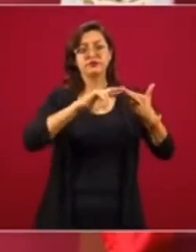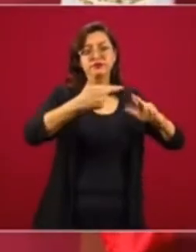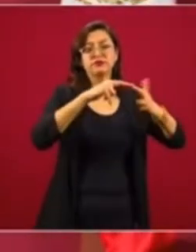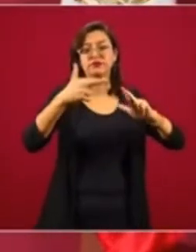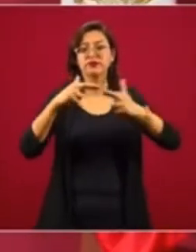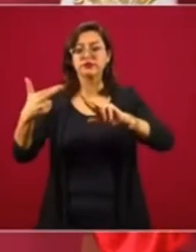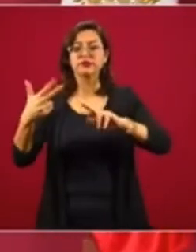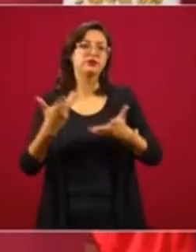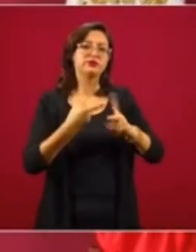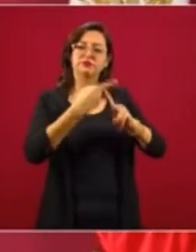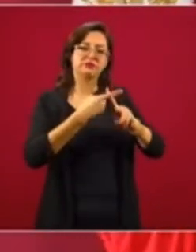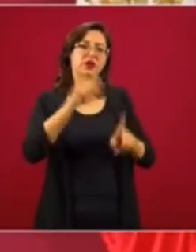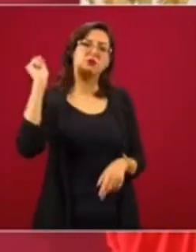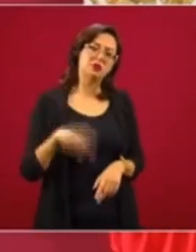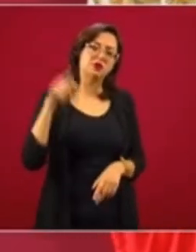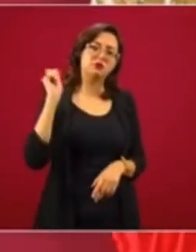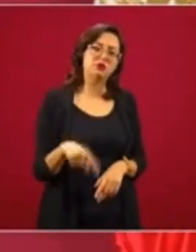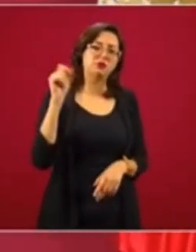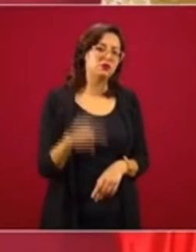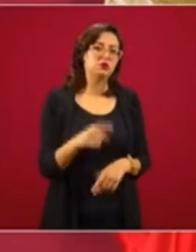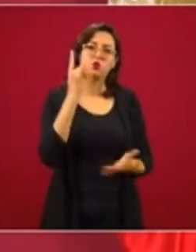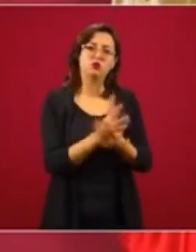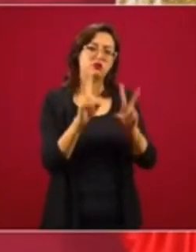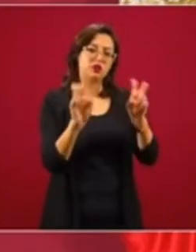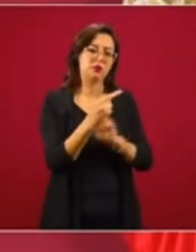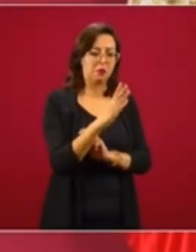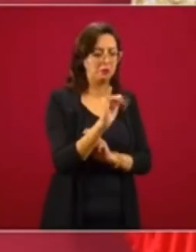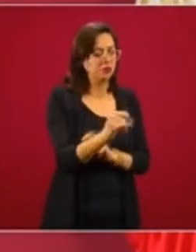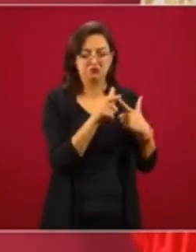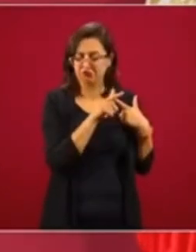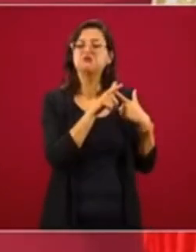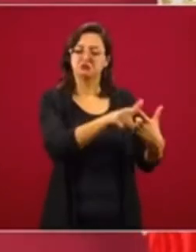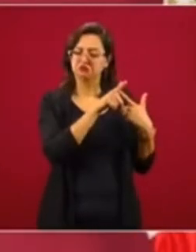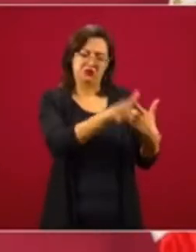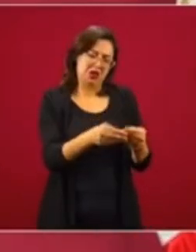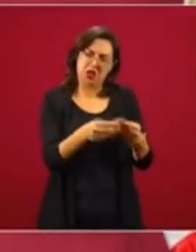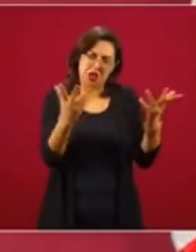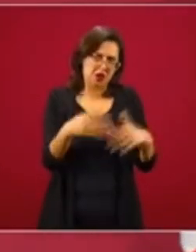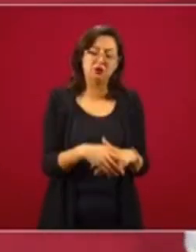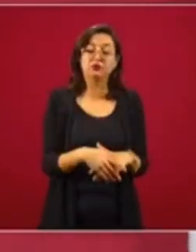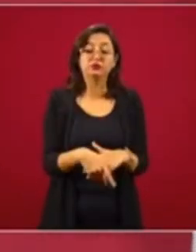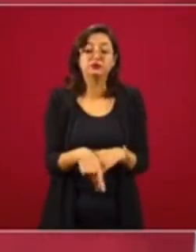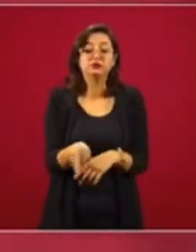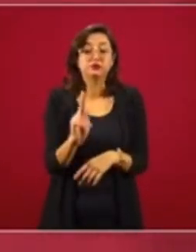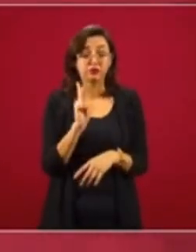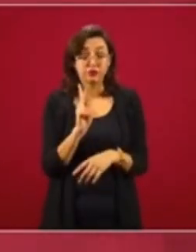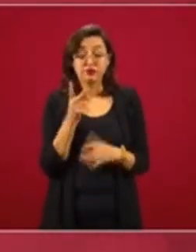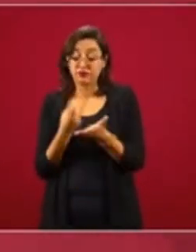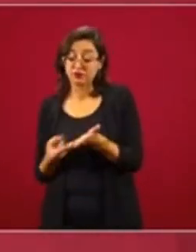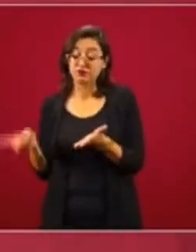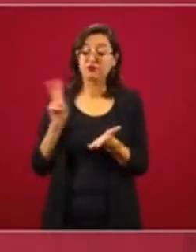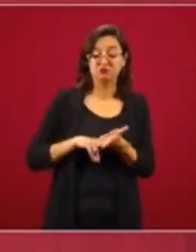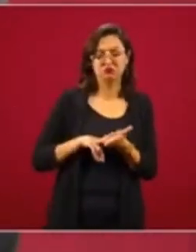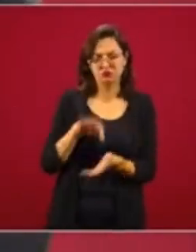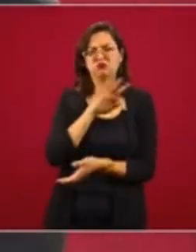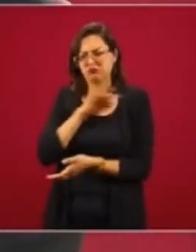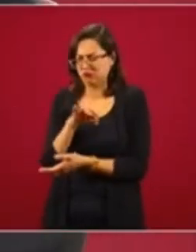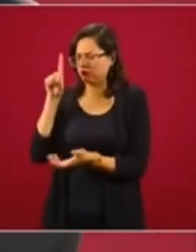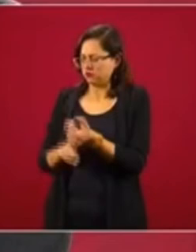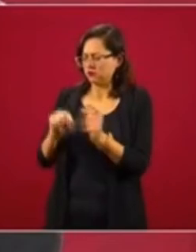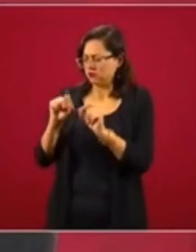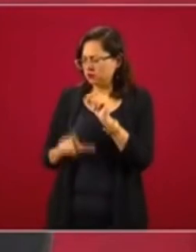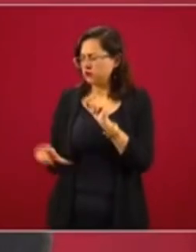las mismas mediciones a partir del Producto Interno Bruto. Pero eso no nos impide que tengamos nosotros